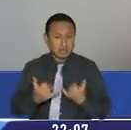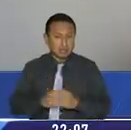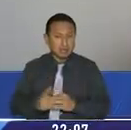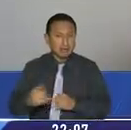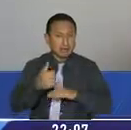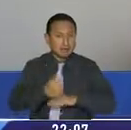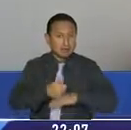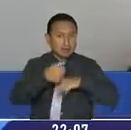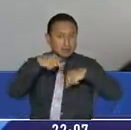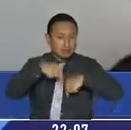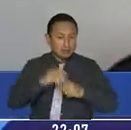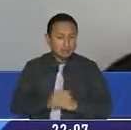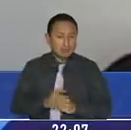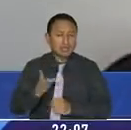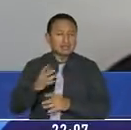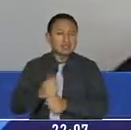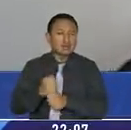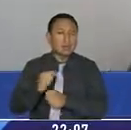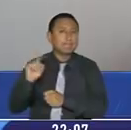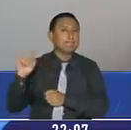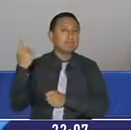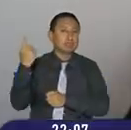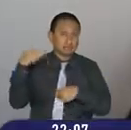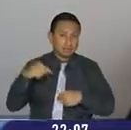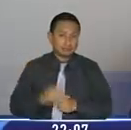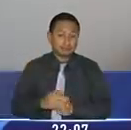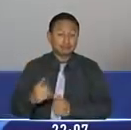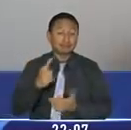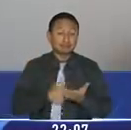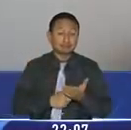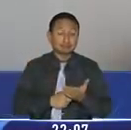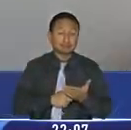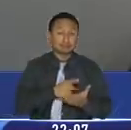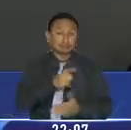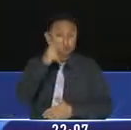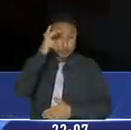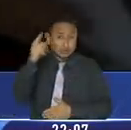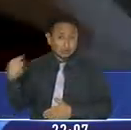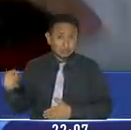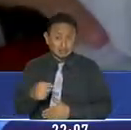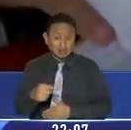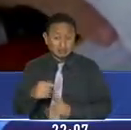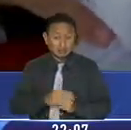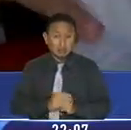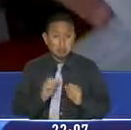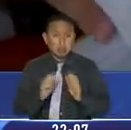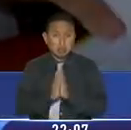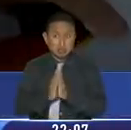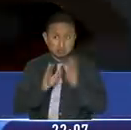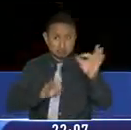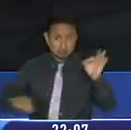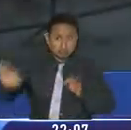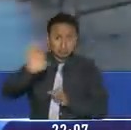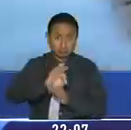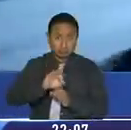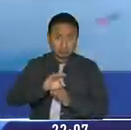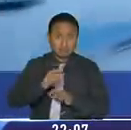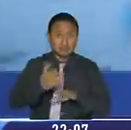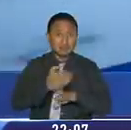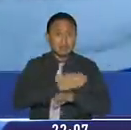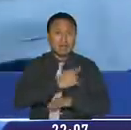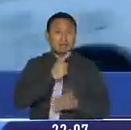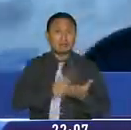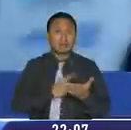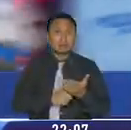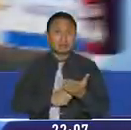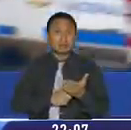importante, que es el de seguridad. Analistas creen que este tipo de recursos legales deben ser analizados